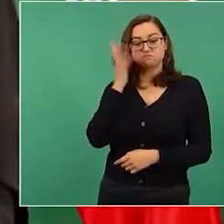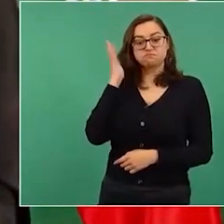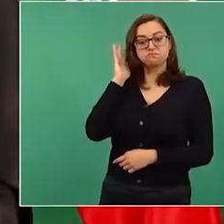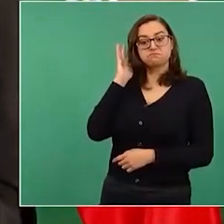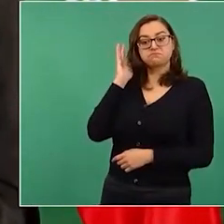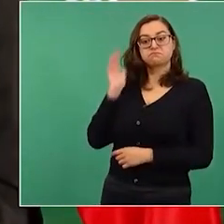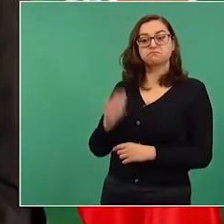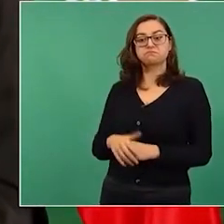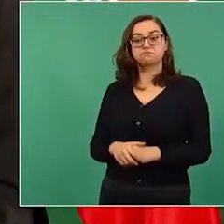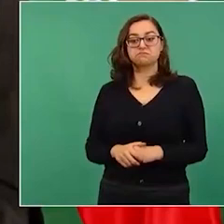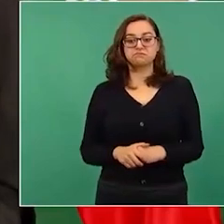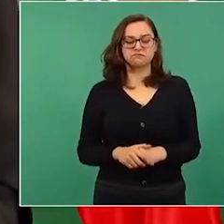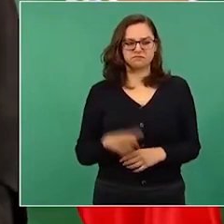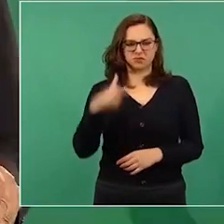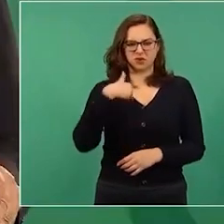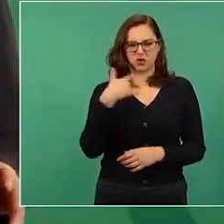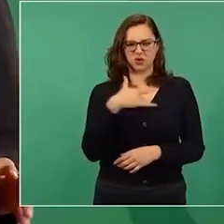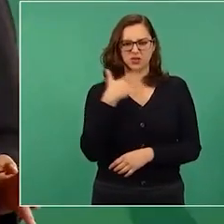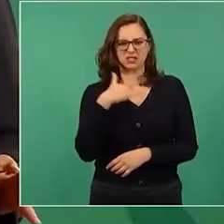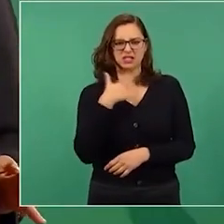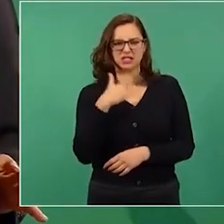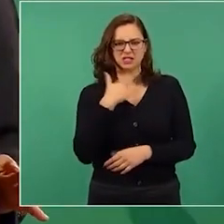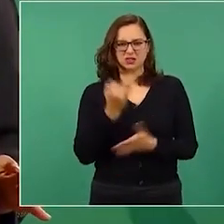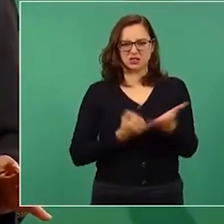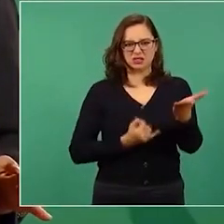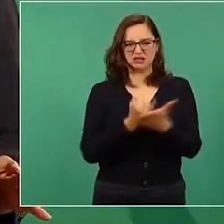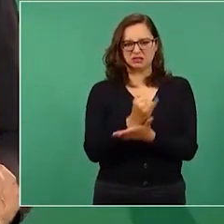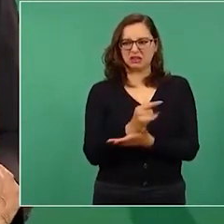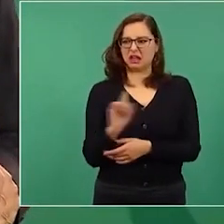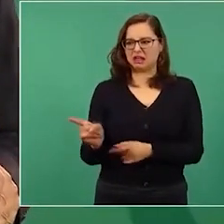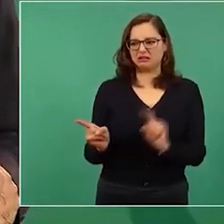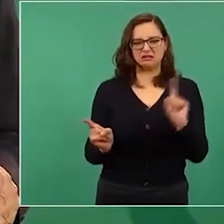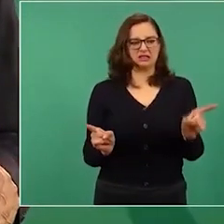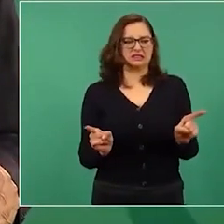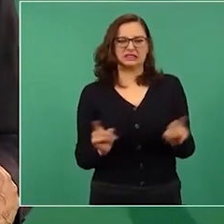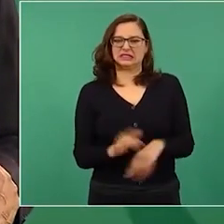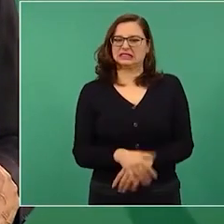Entonces, si me dan a escoger, claro que no quiero a ninguno de los dos